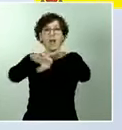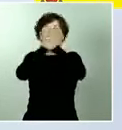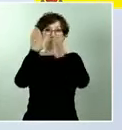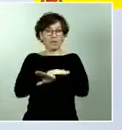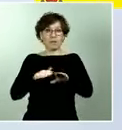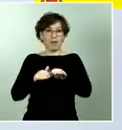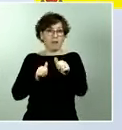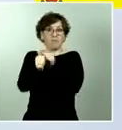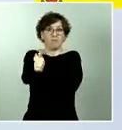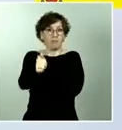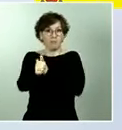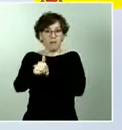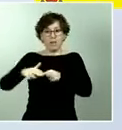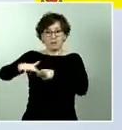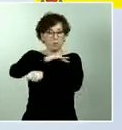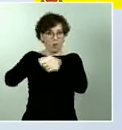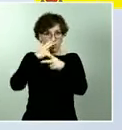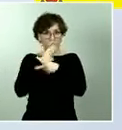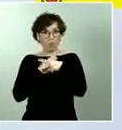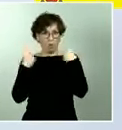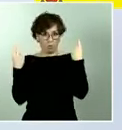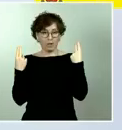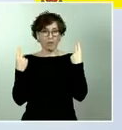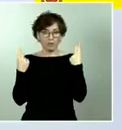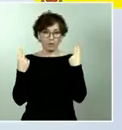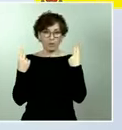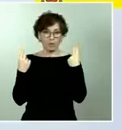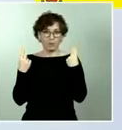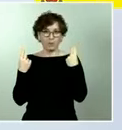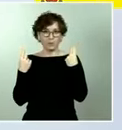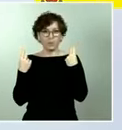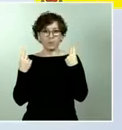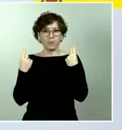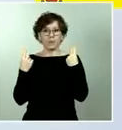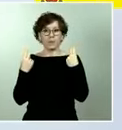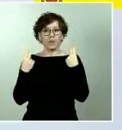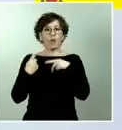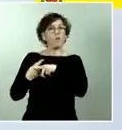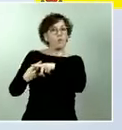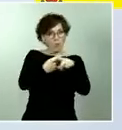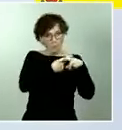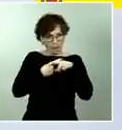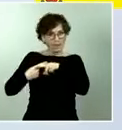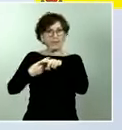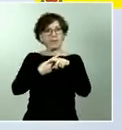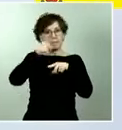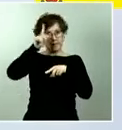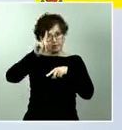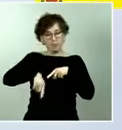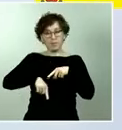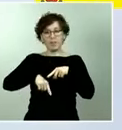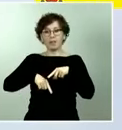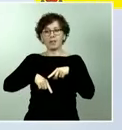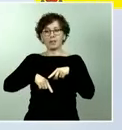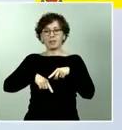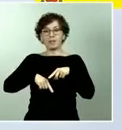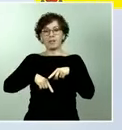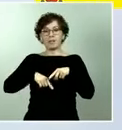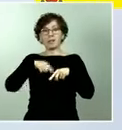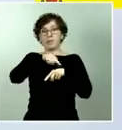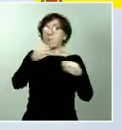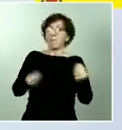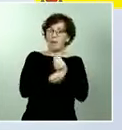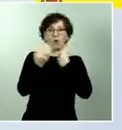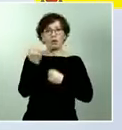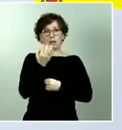a salidas individuales del sálvese quien pueda, porque solo no se salva a